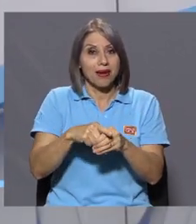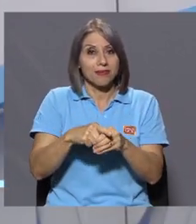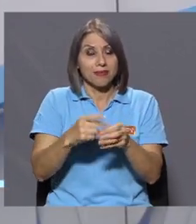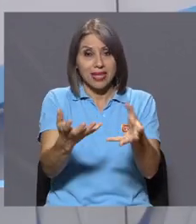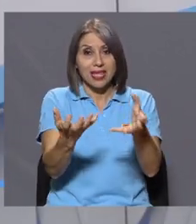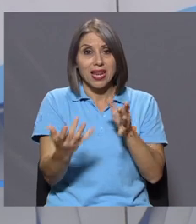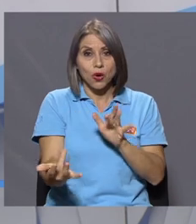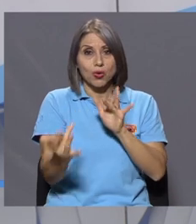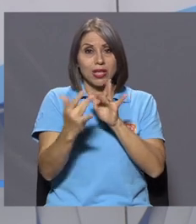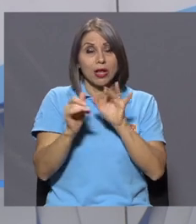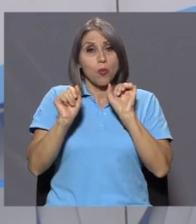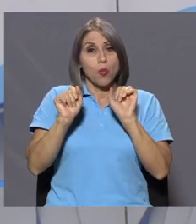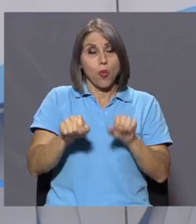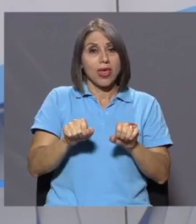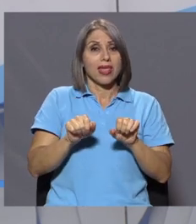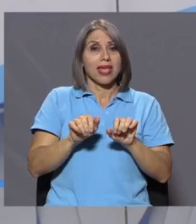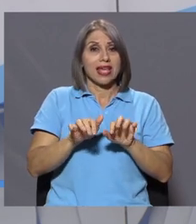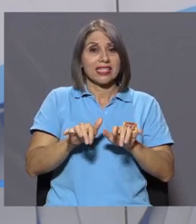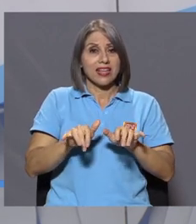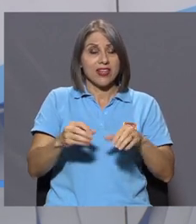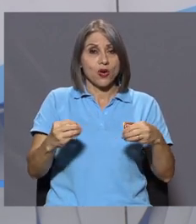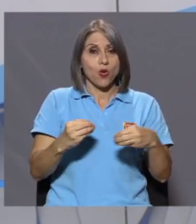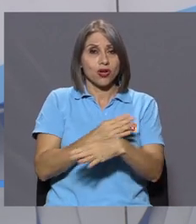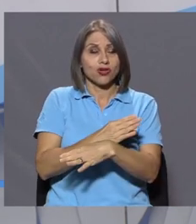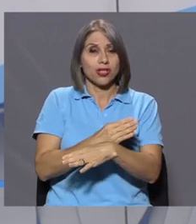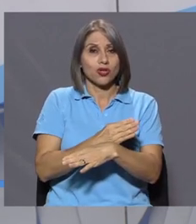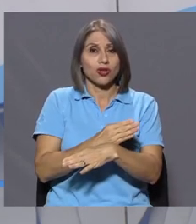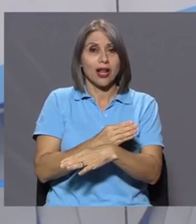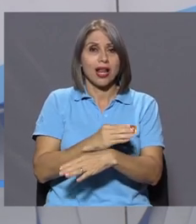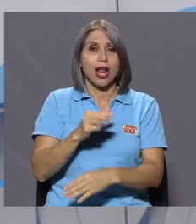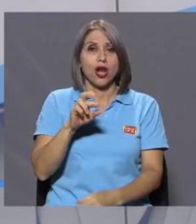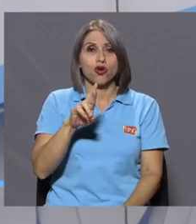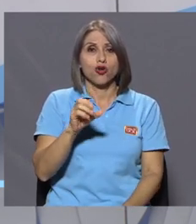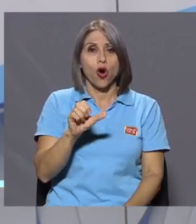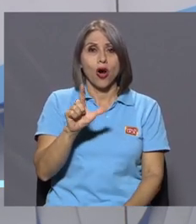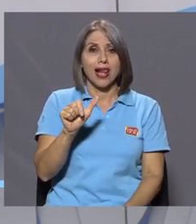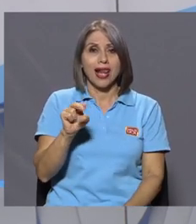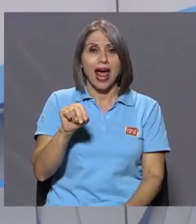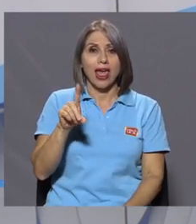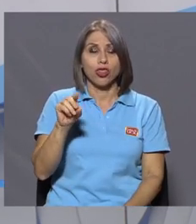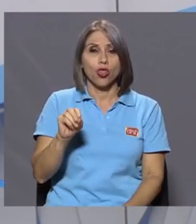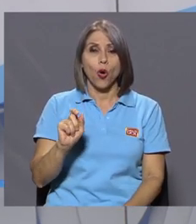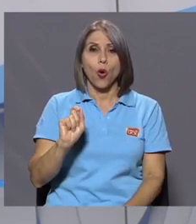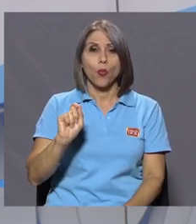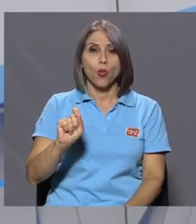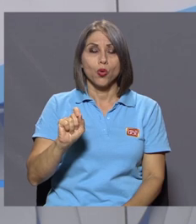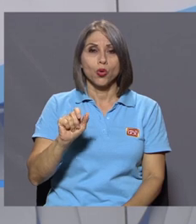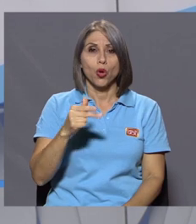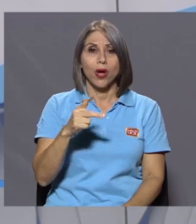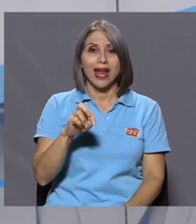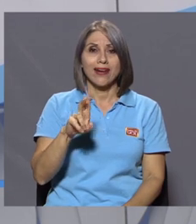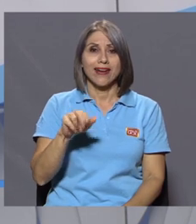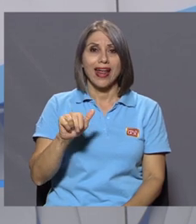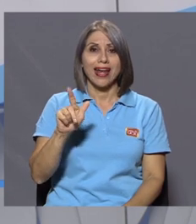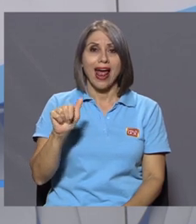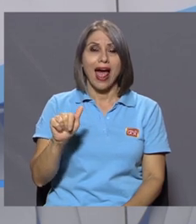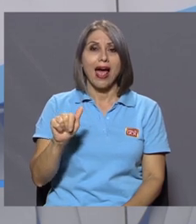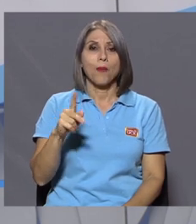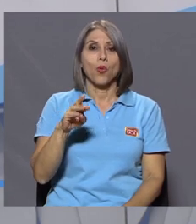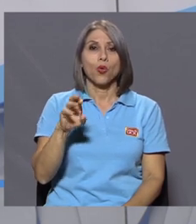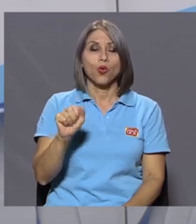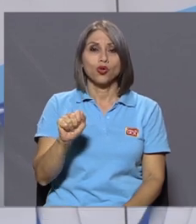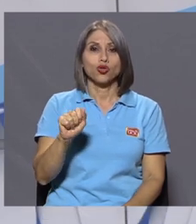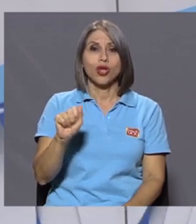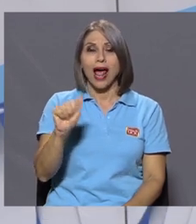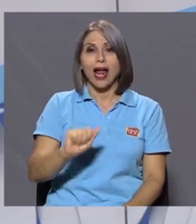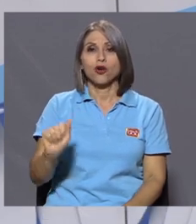contactarnos, me pueden escribir a mi correo institucional rolando.herreraburgos. Ahora lo ponemos en la tele. UCR, ac